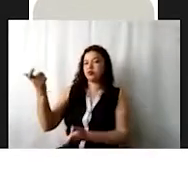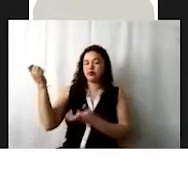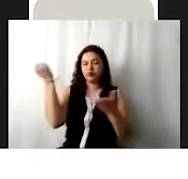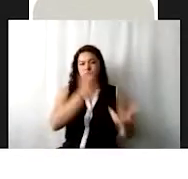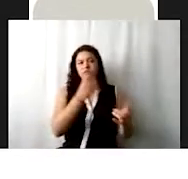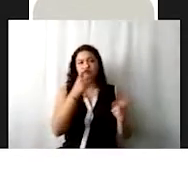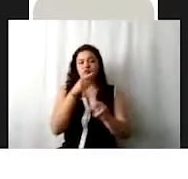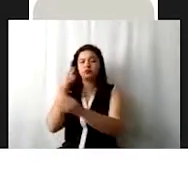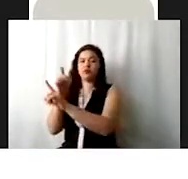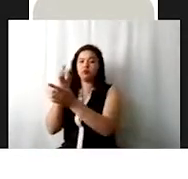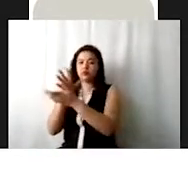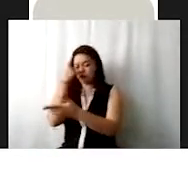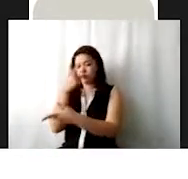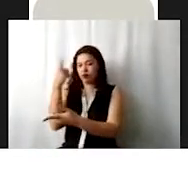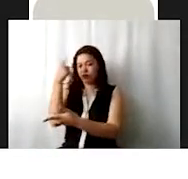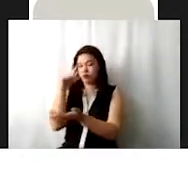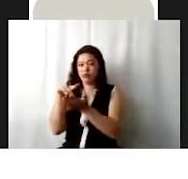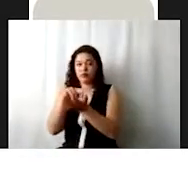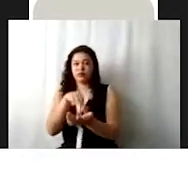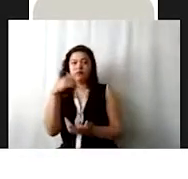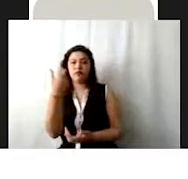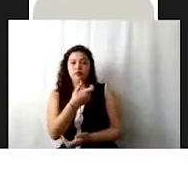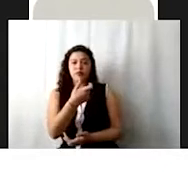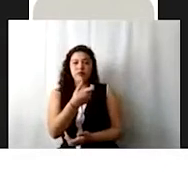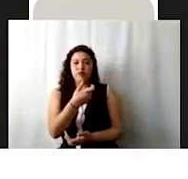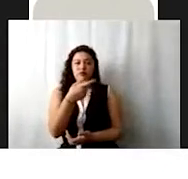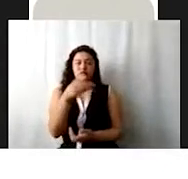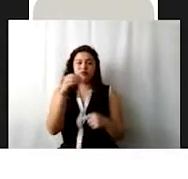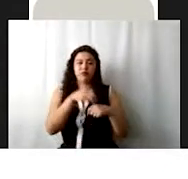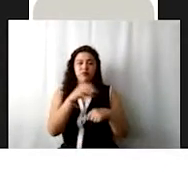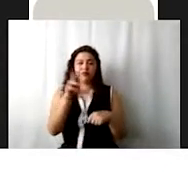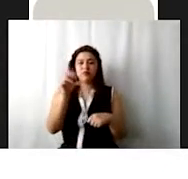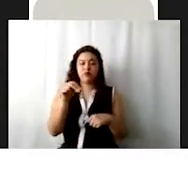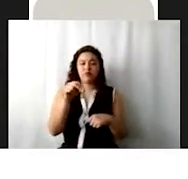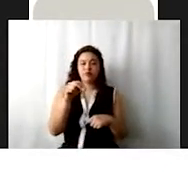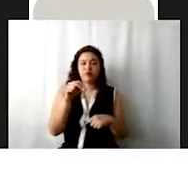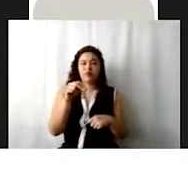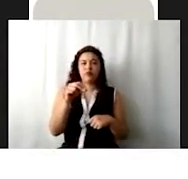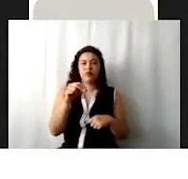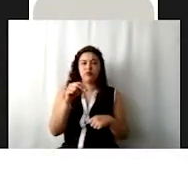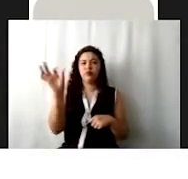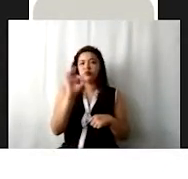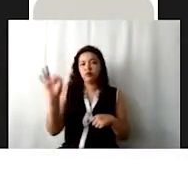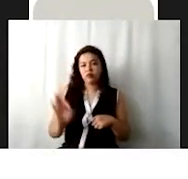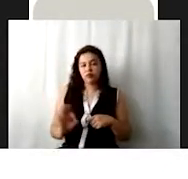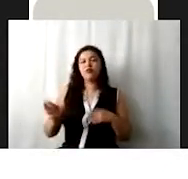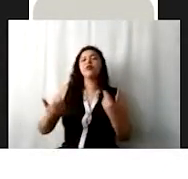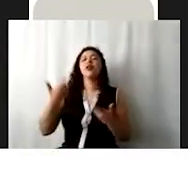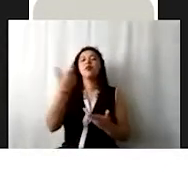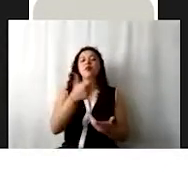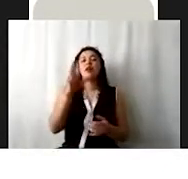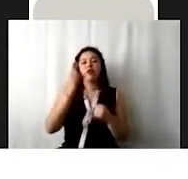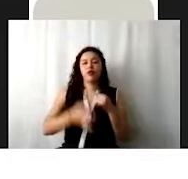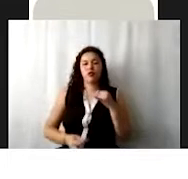contemple otorgamiento de apoyos económicos, no deberán considerarse los descuentos, exenciones de pago